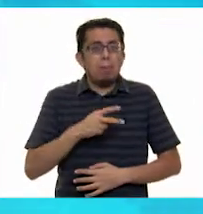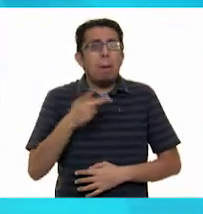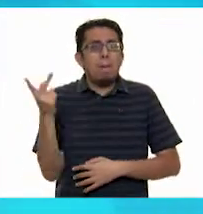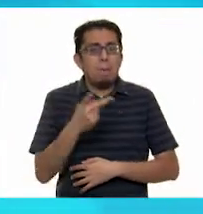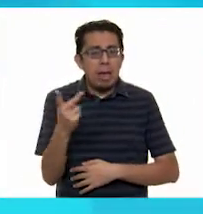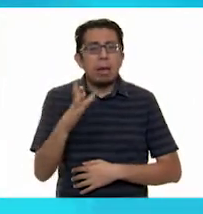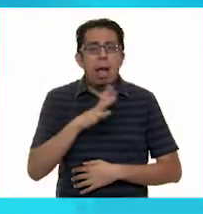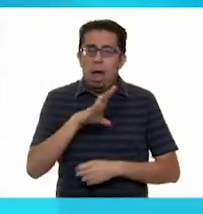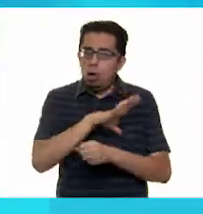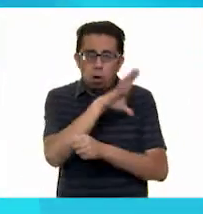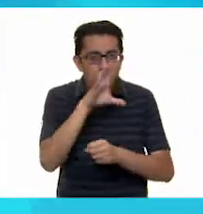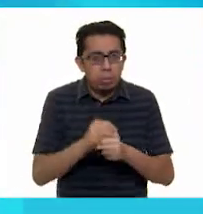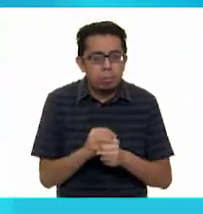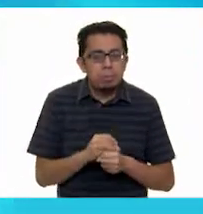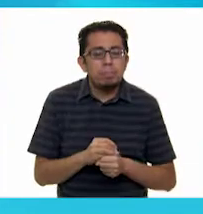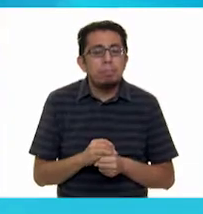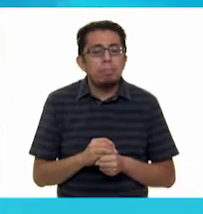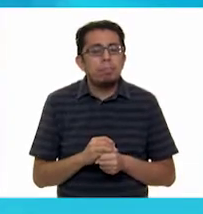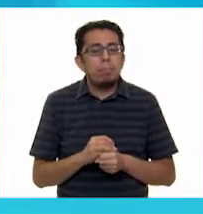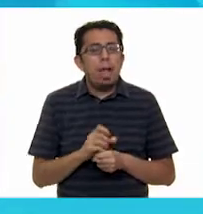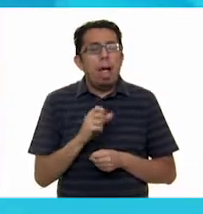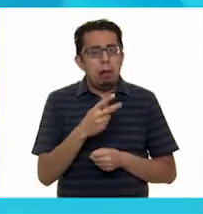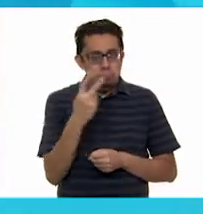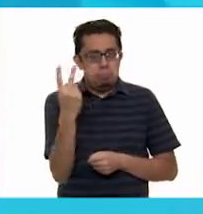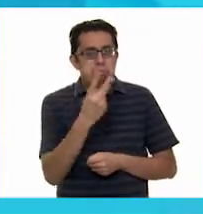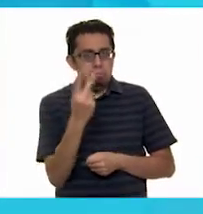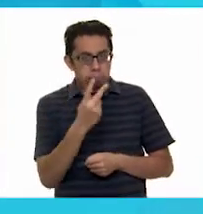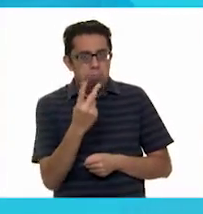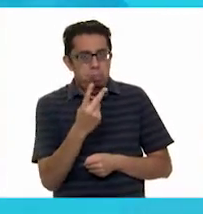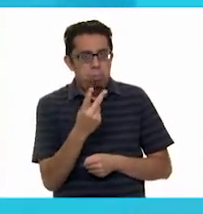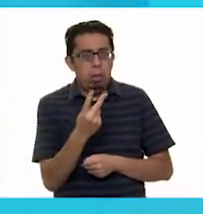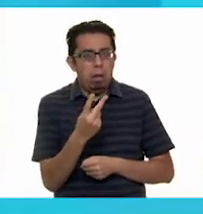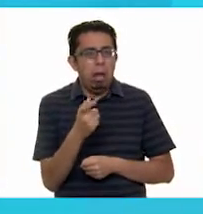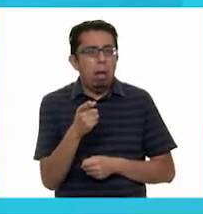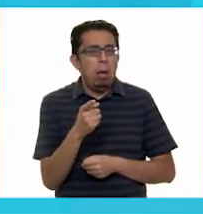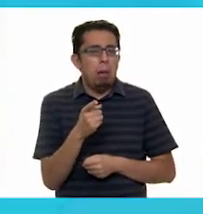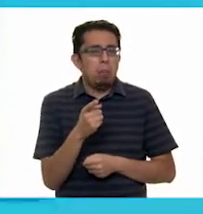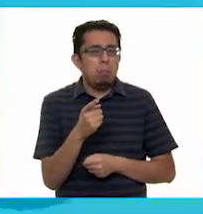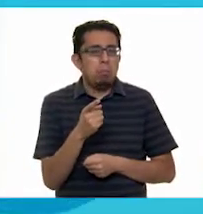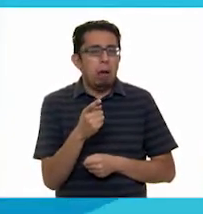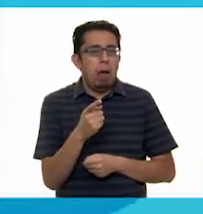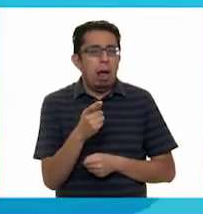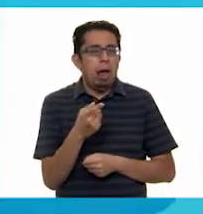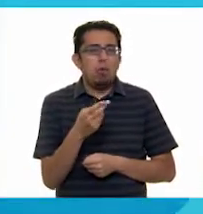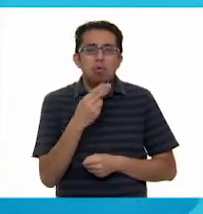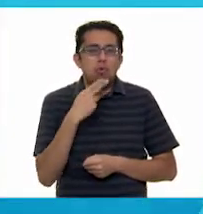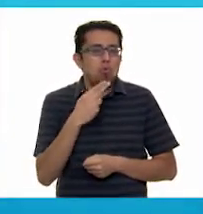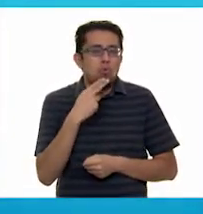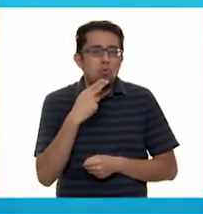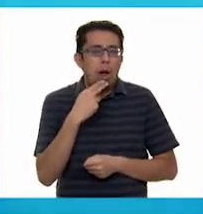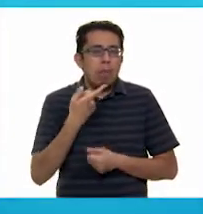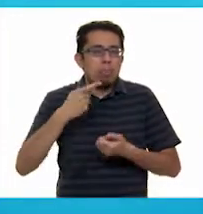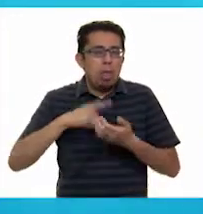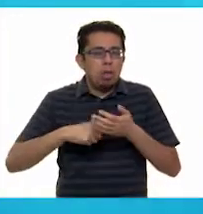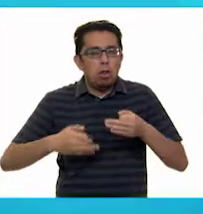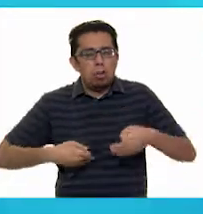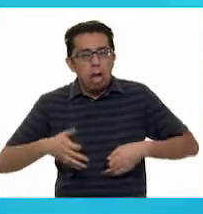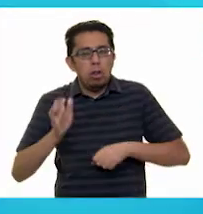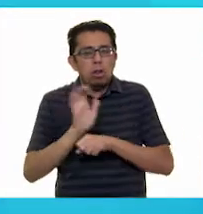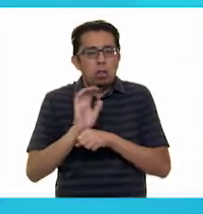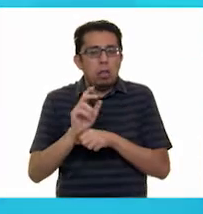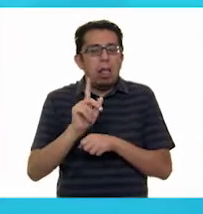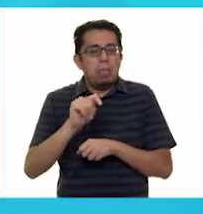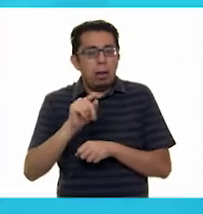bueno, lo que sí sé es que tanto títeres como marionetas son muy populares en el teatro, el cine y la televisión.